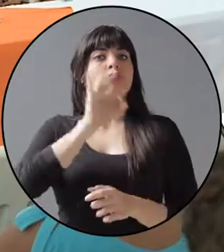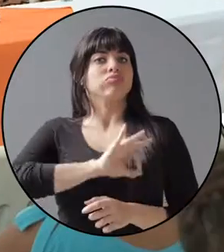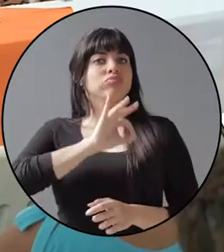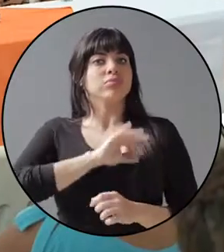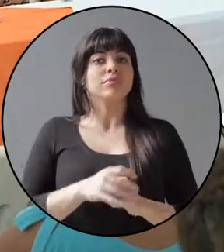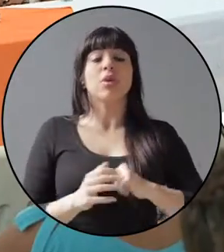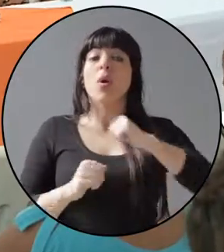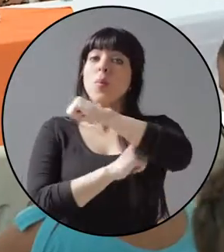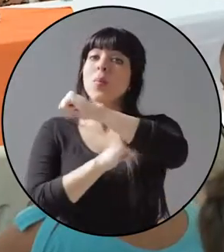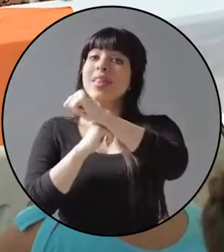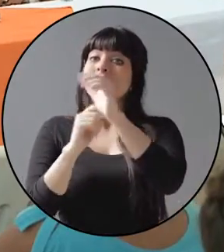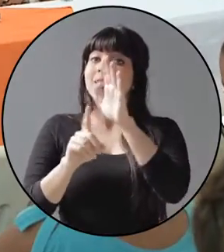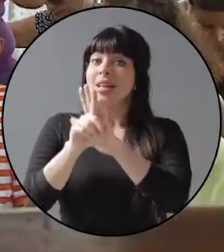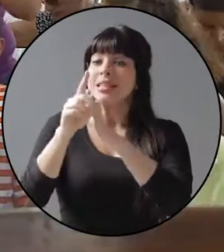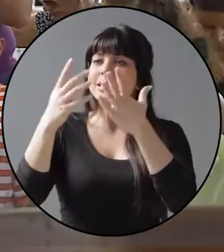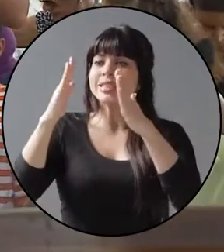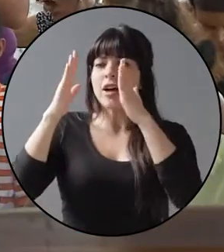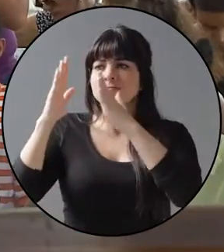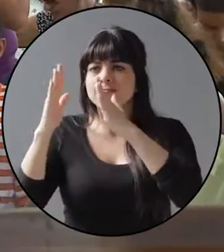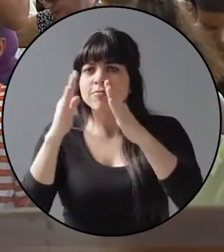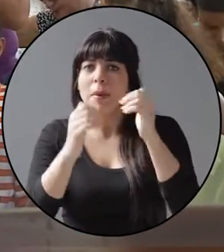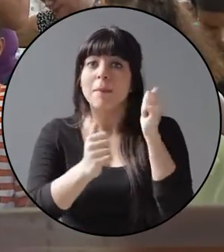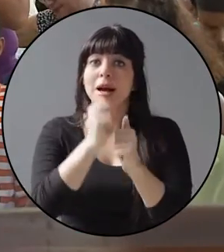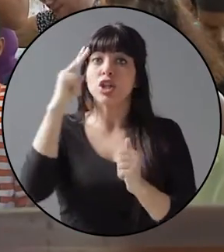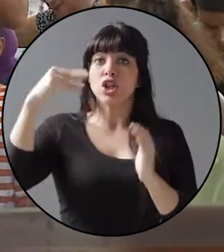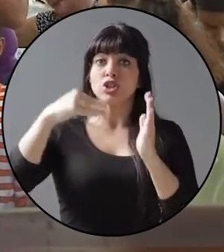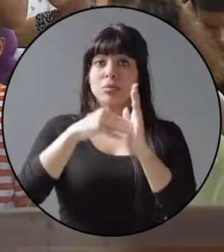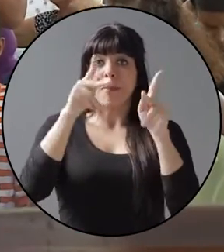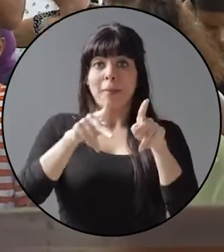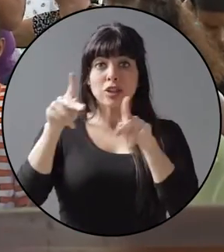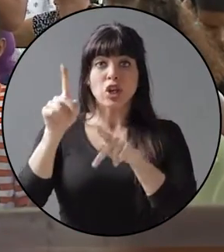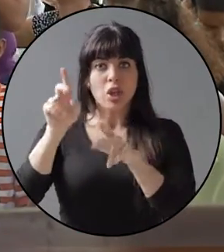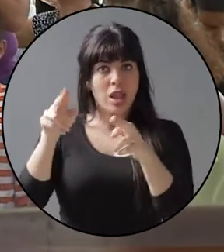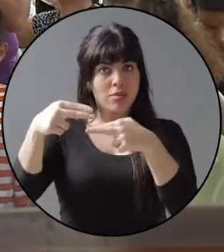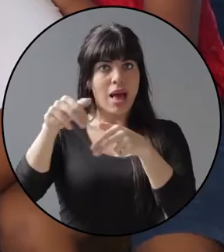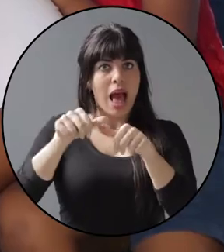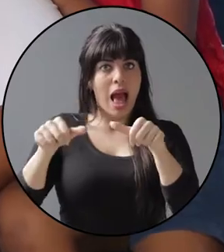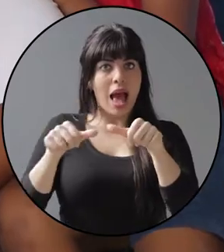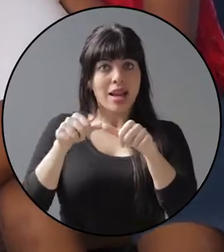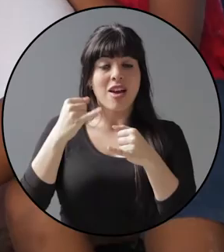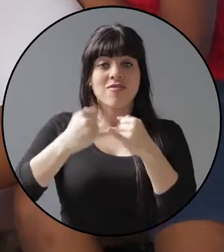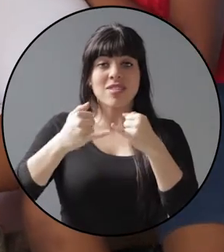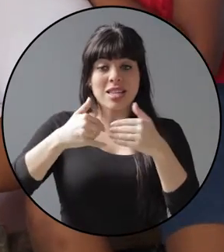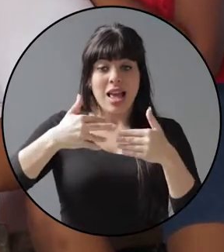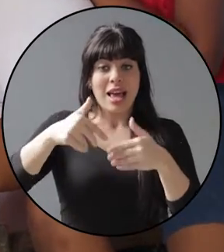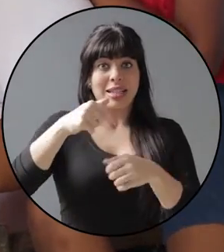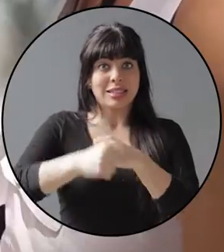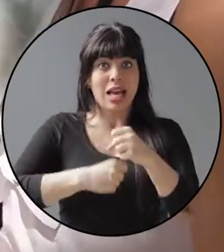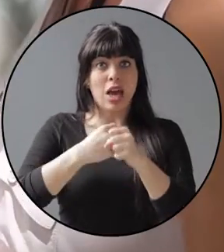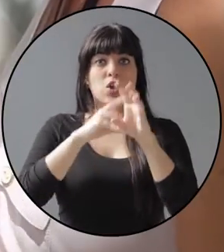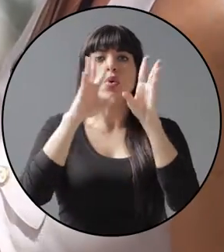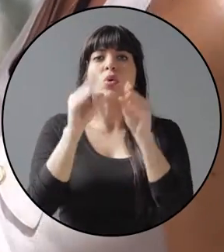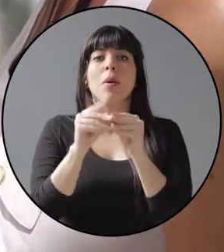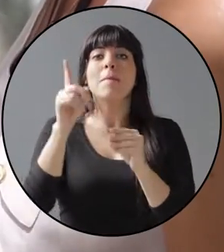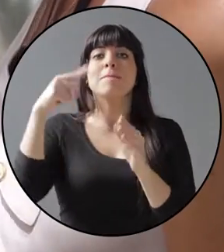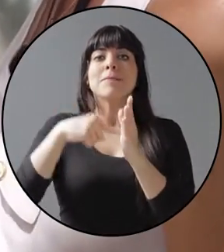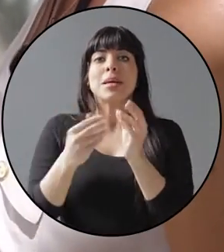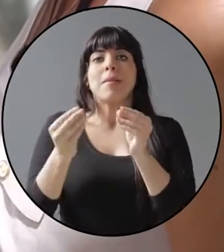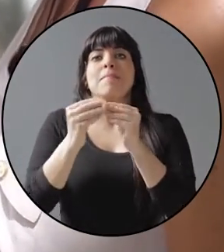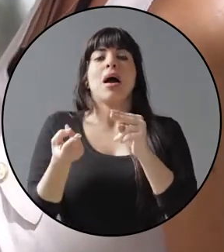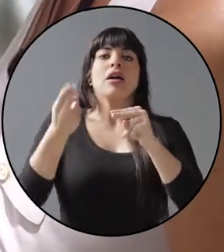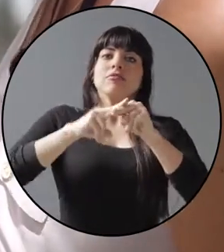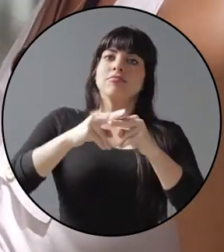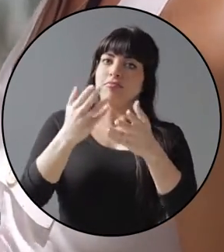Puente al Desarrollo ya atiende a más de 2.000 familias en la región y a finales de este año serán 1.000 más las